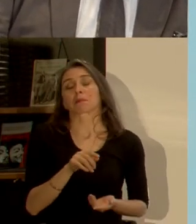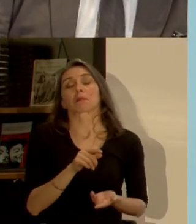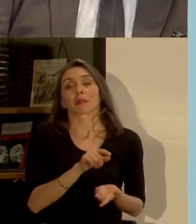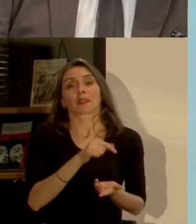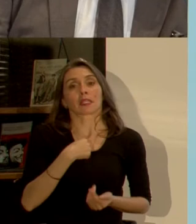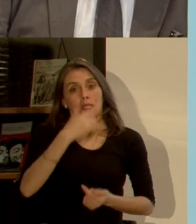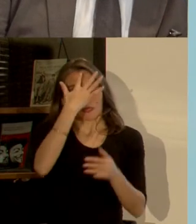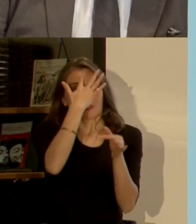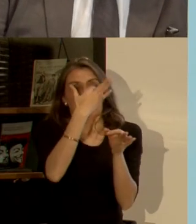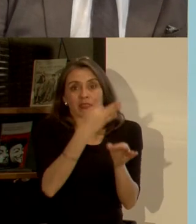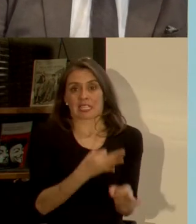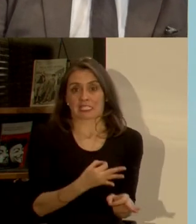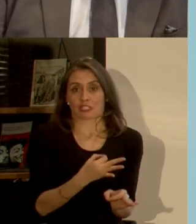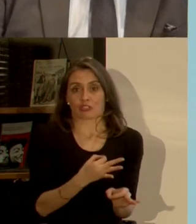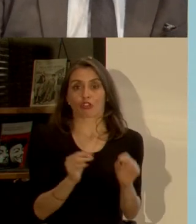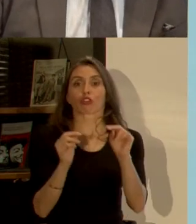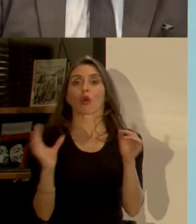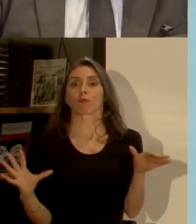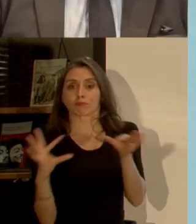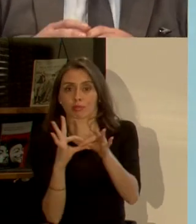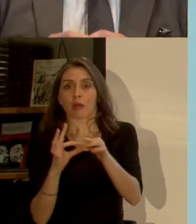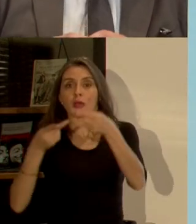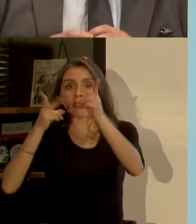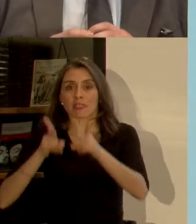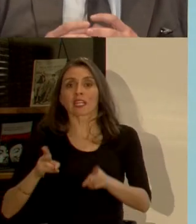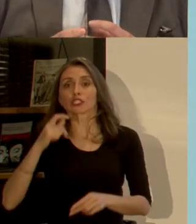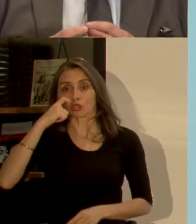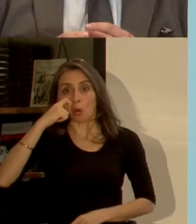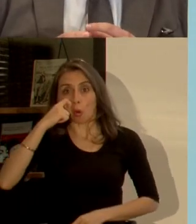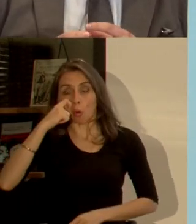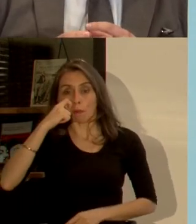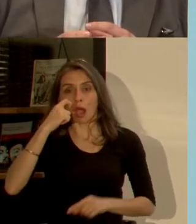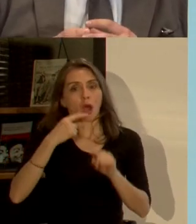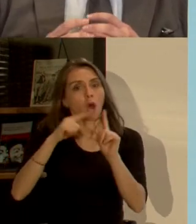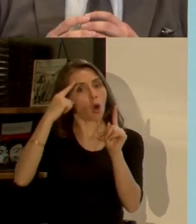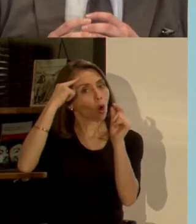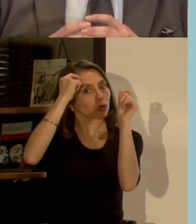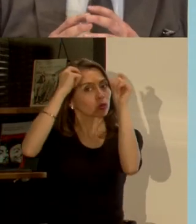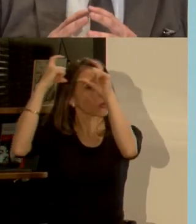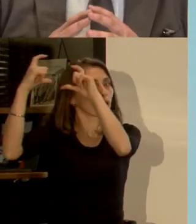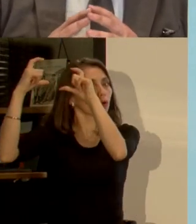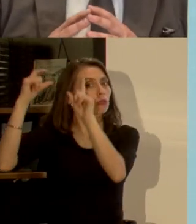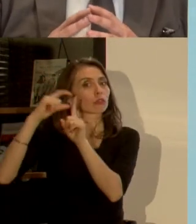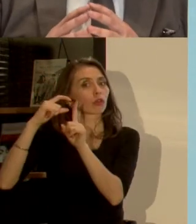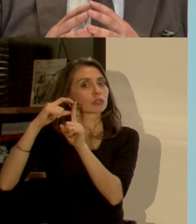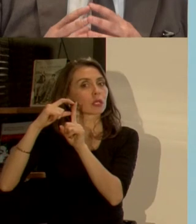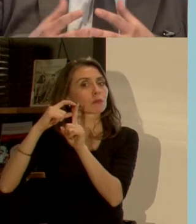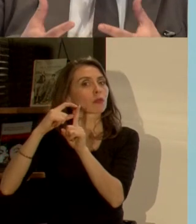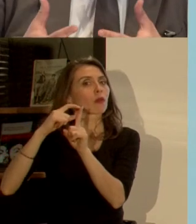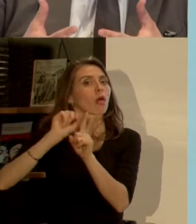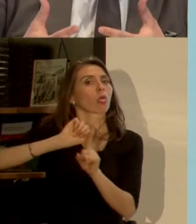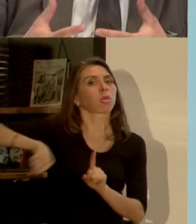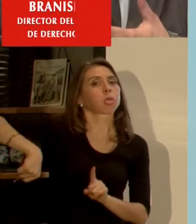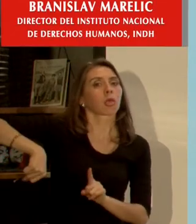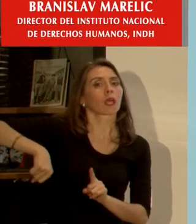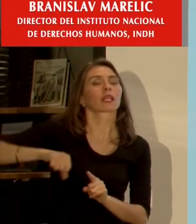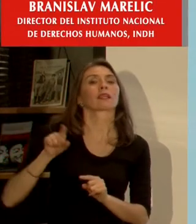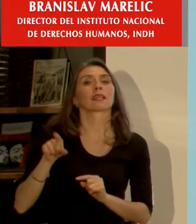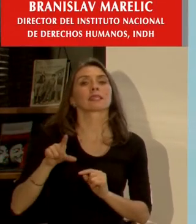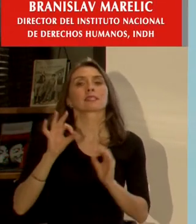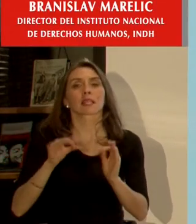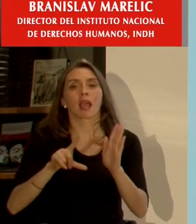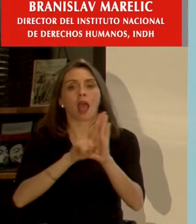desde el punto de vista de los derechos humanos también uno tiene otro concepto que muchas veces no es tomado en cuenta que es la legitimidad